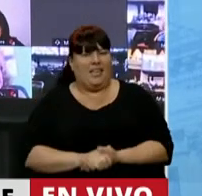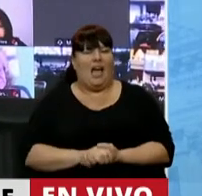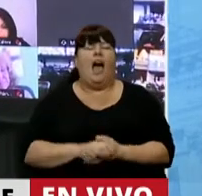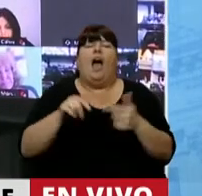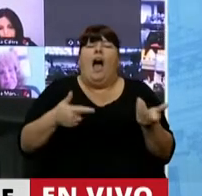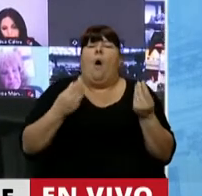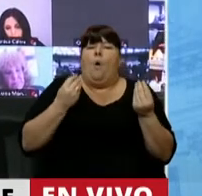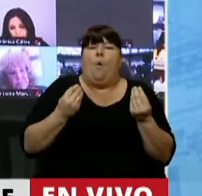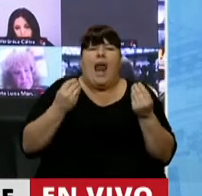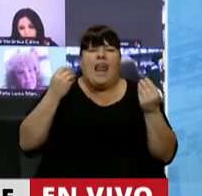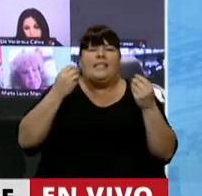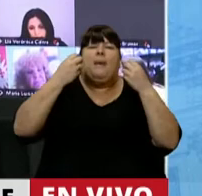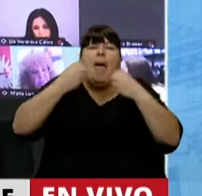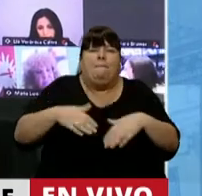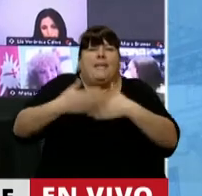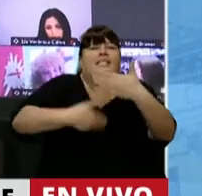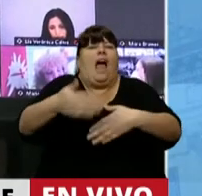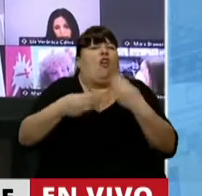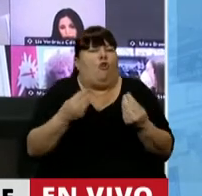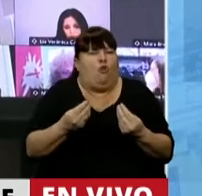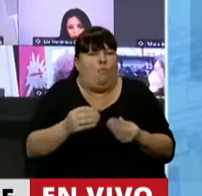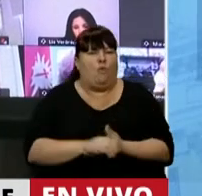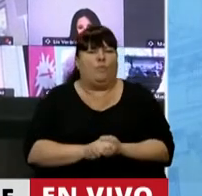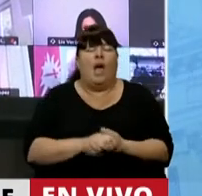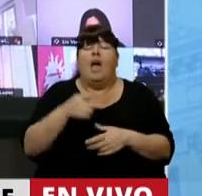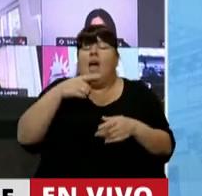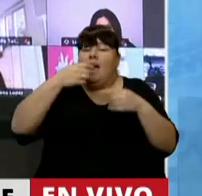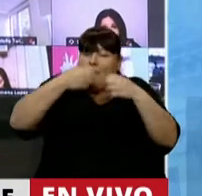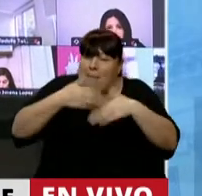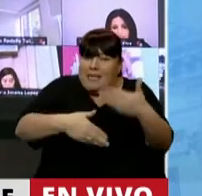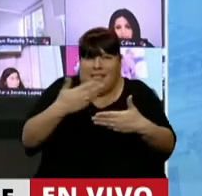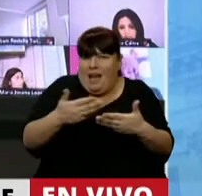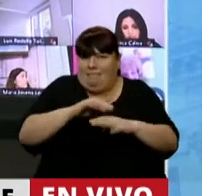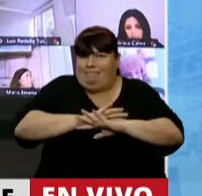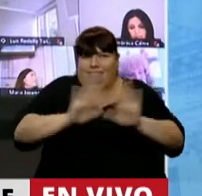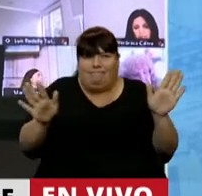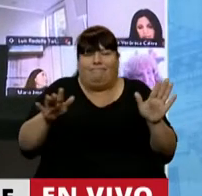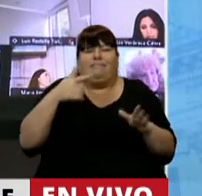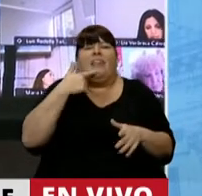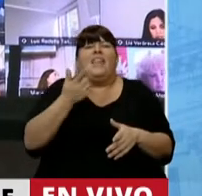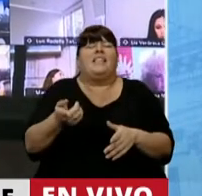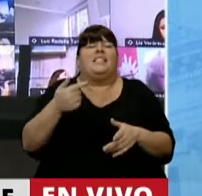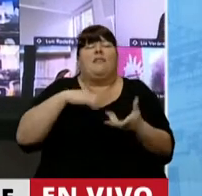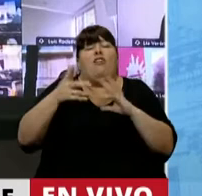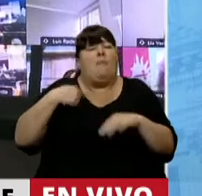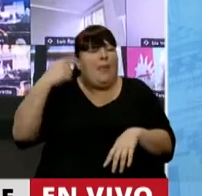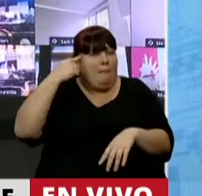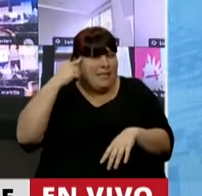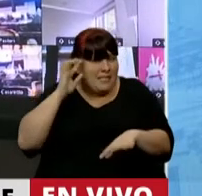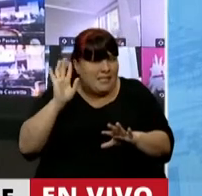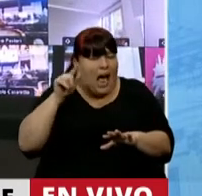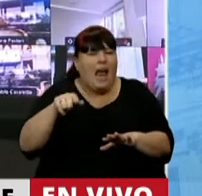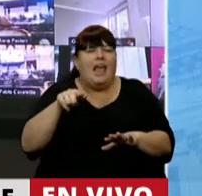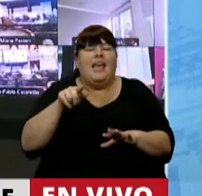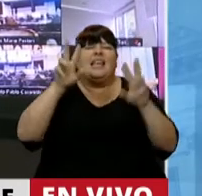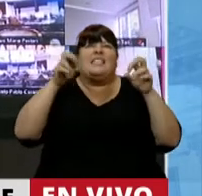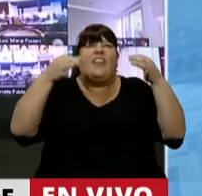Ahora, ¿cuál es el punto de partida, señor Presidente? El punto de partida es tremendo, que justifica mi modo de ver este